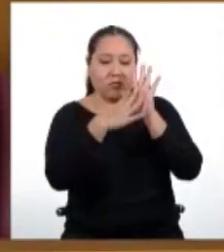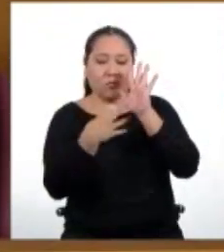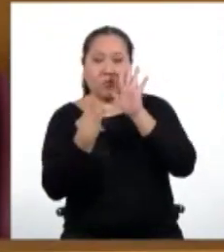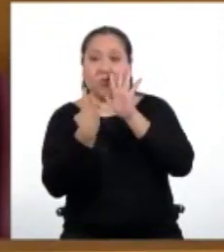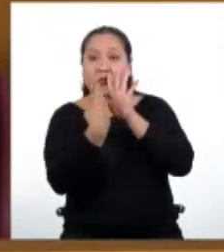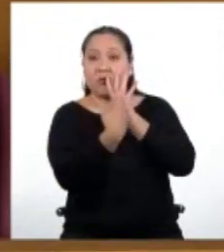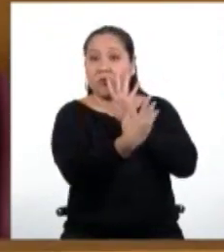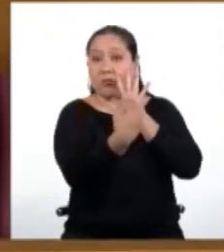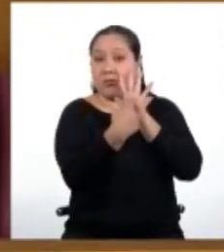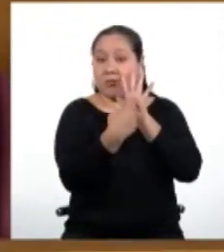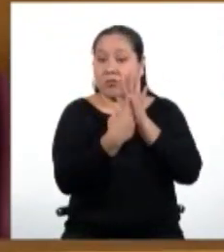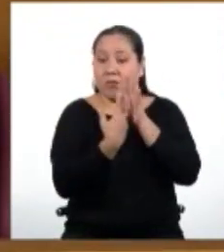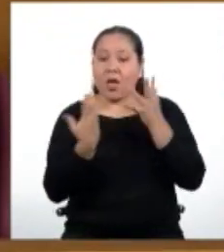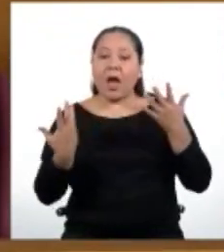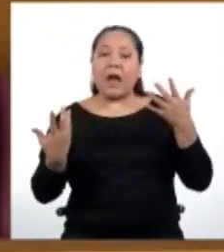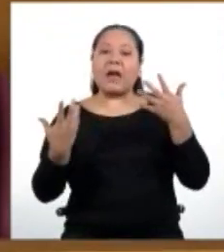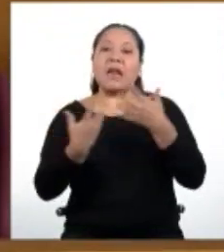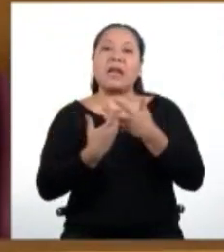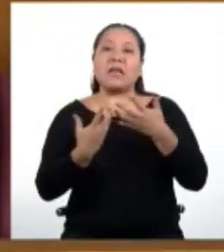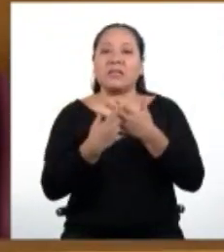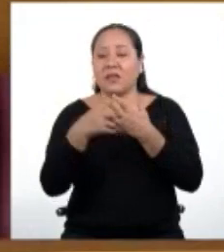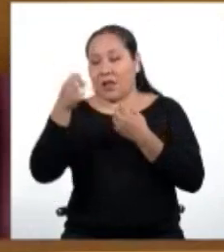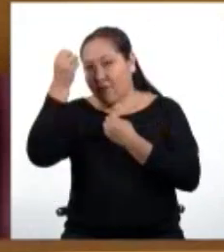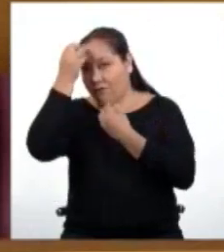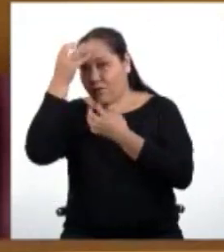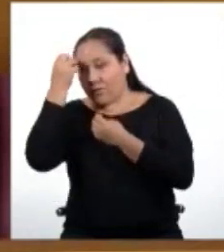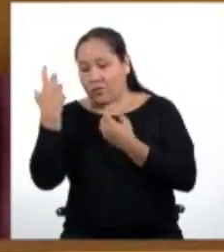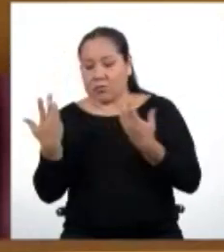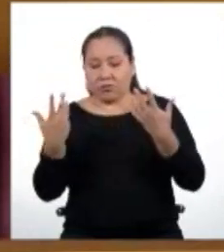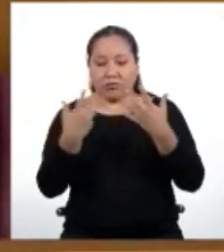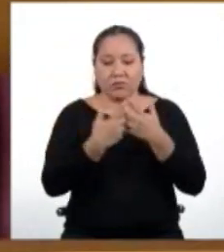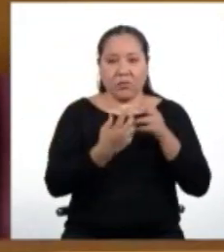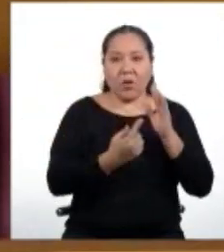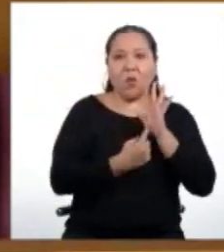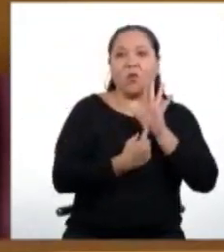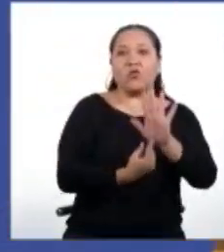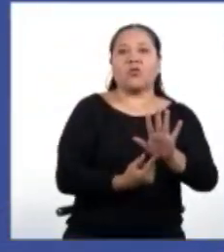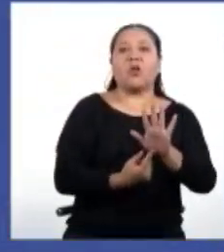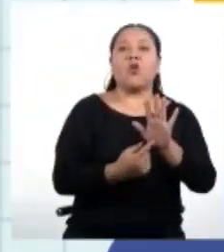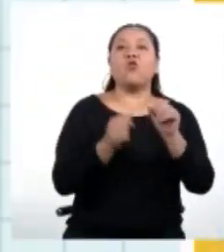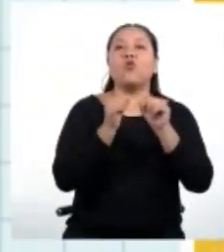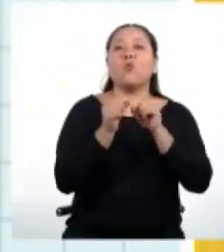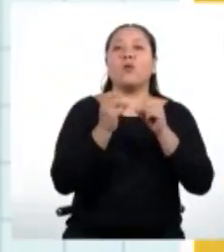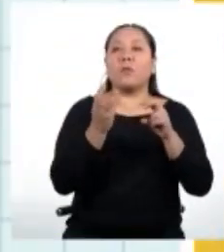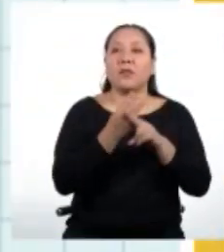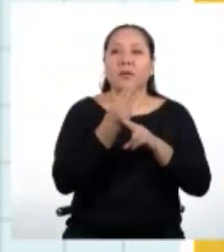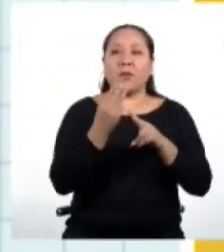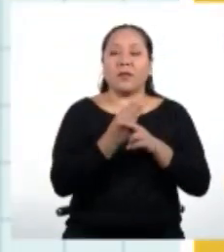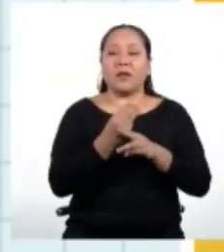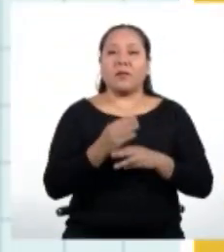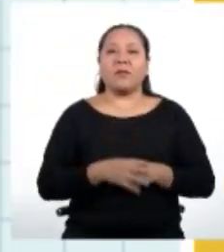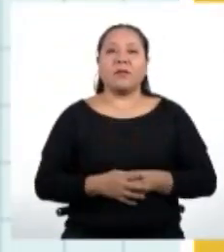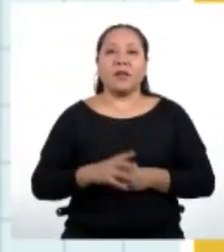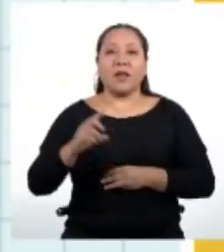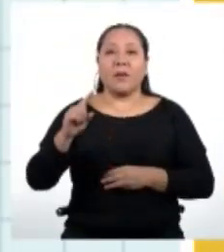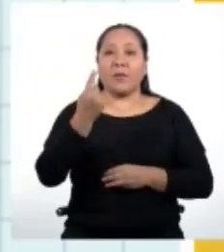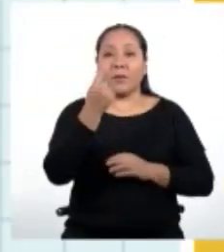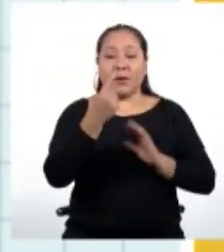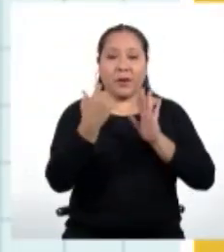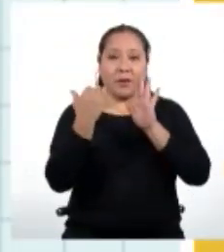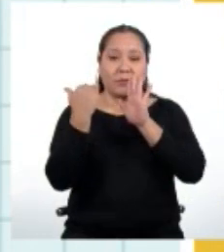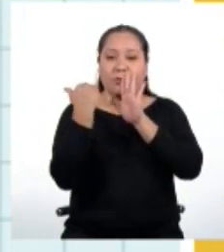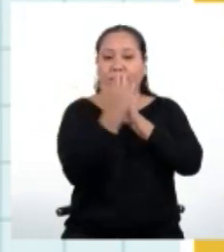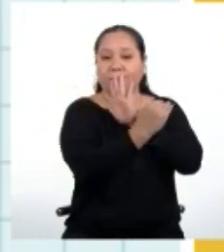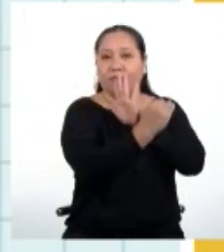para relacionar los datos. Y luego llevarlo a una expresión matemática. En la primera fila